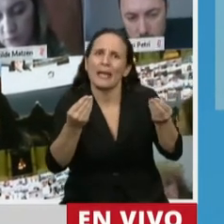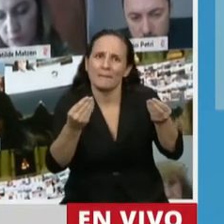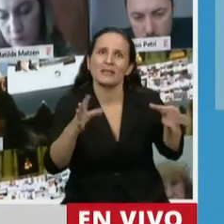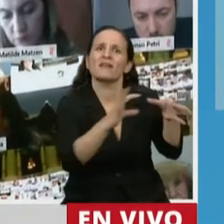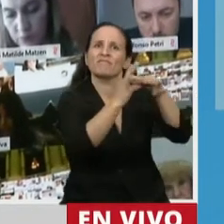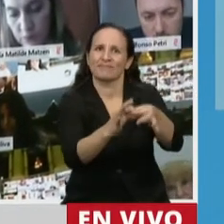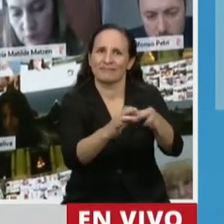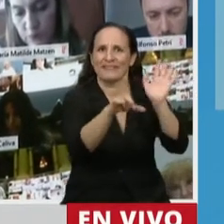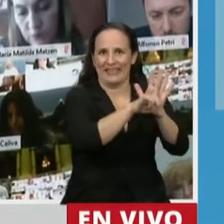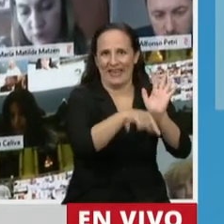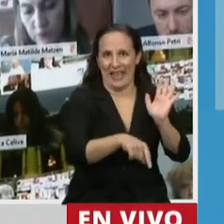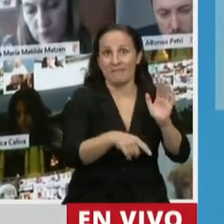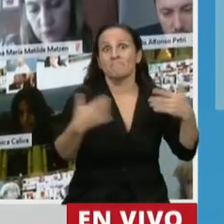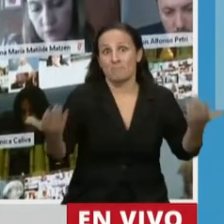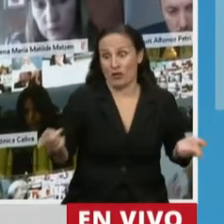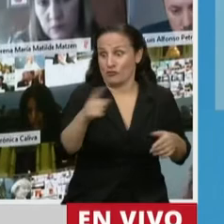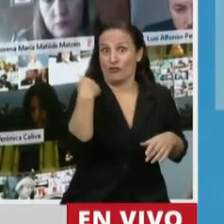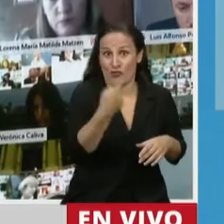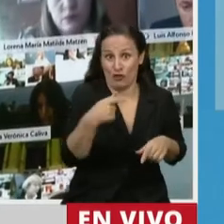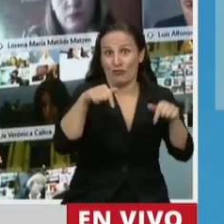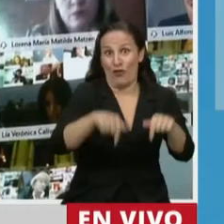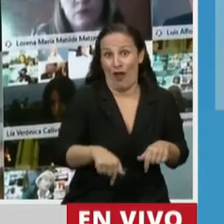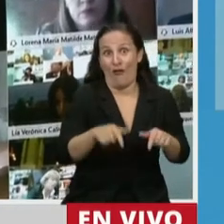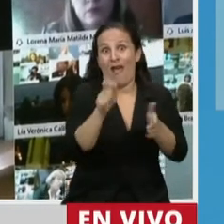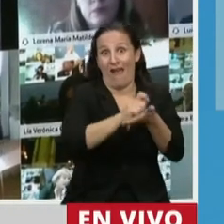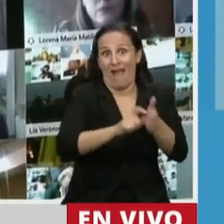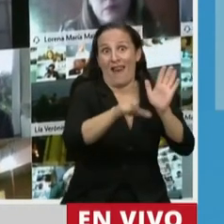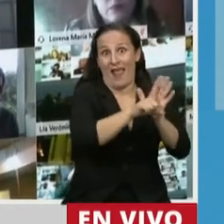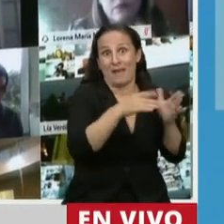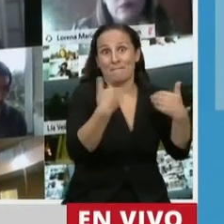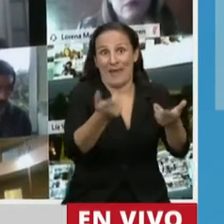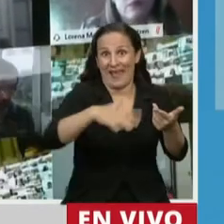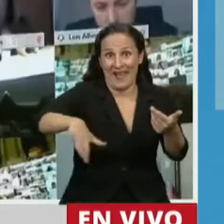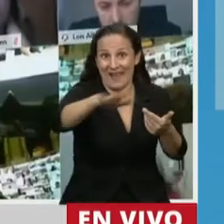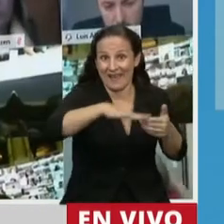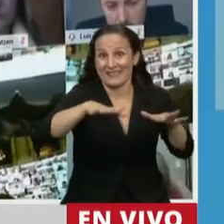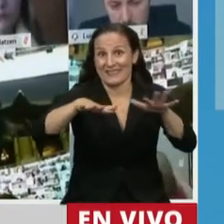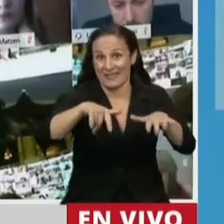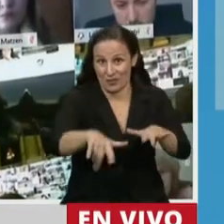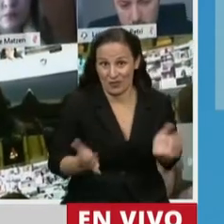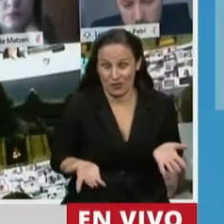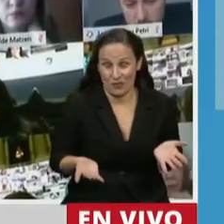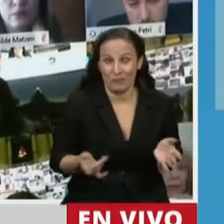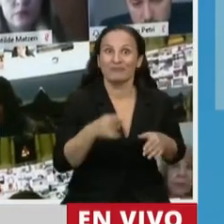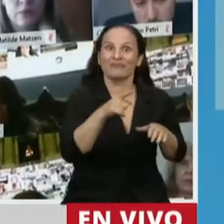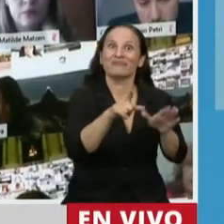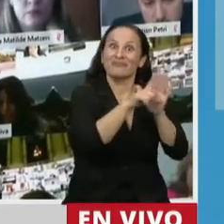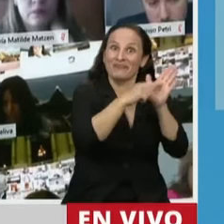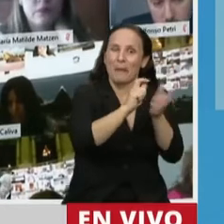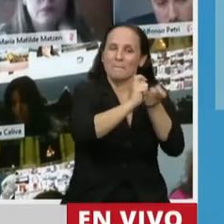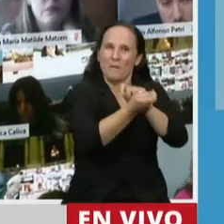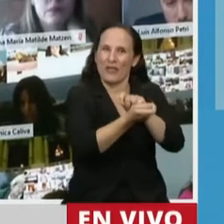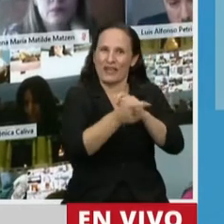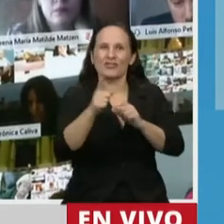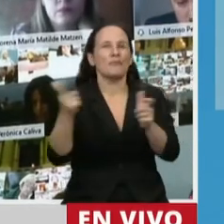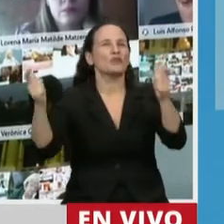Y este es nuestro caso y nos toca legislar este tiempo. En este tiempo en particular, esta modificación, tal como la ha